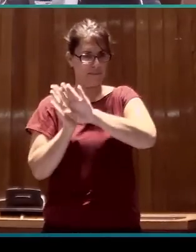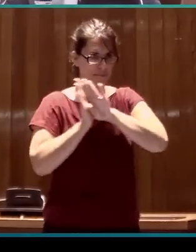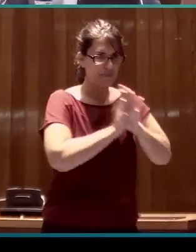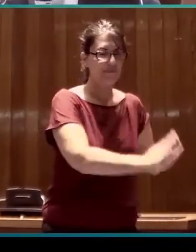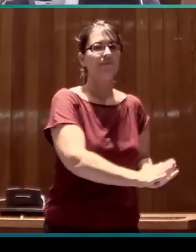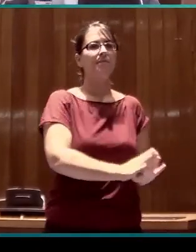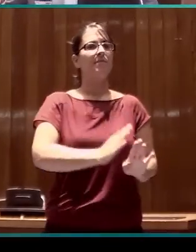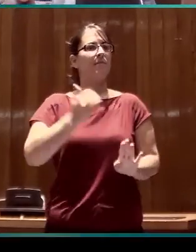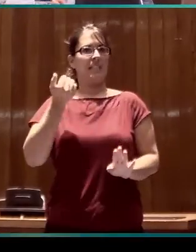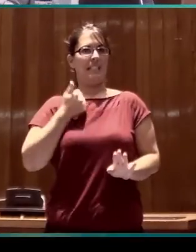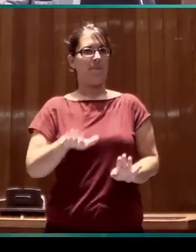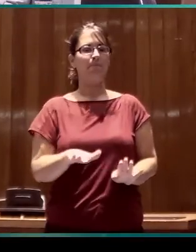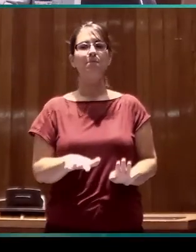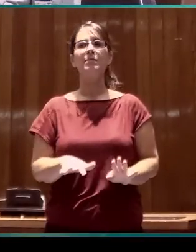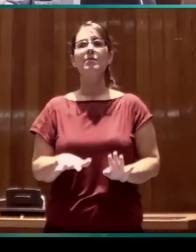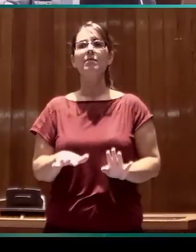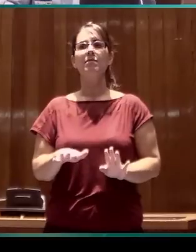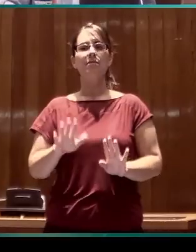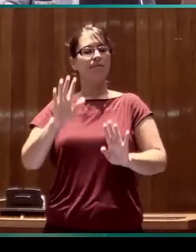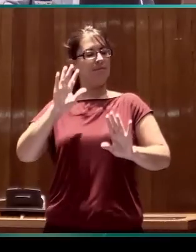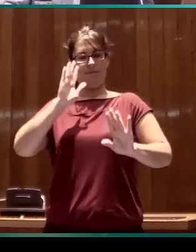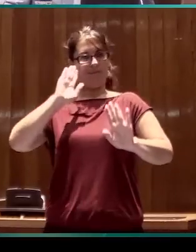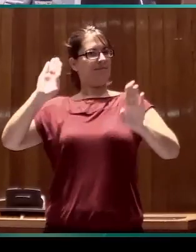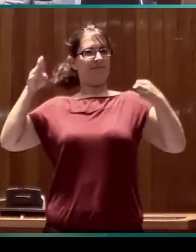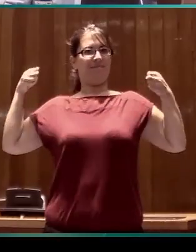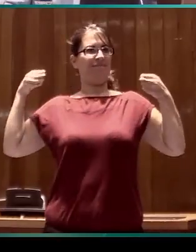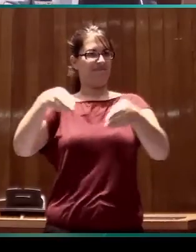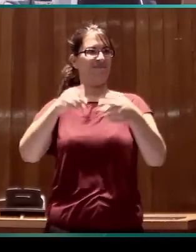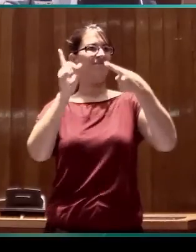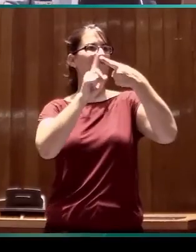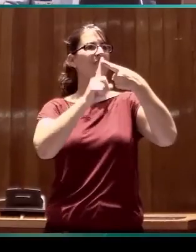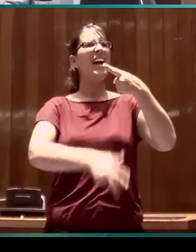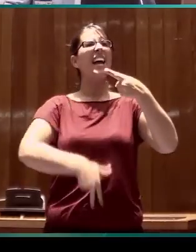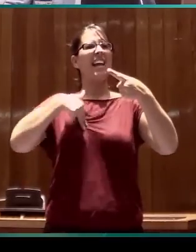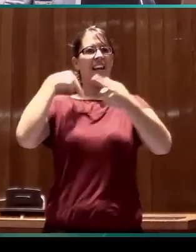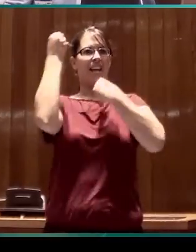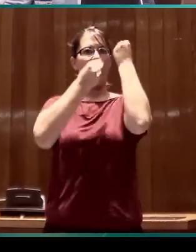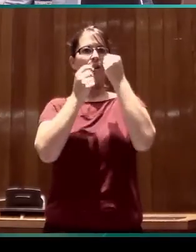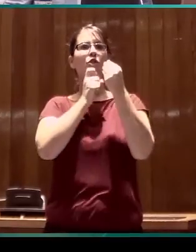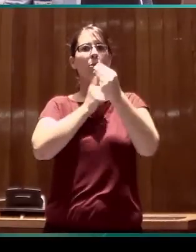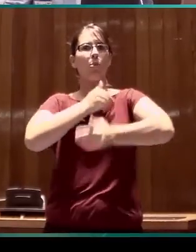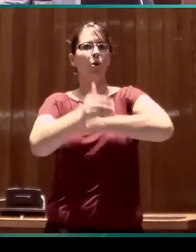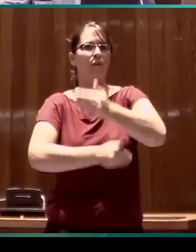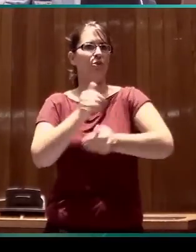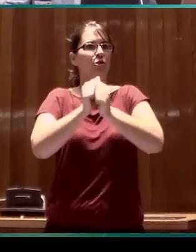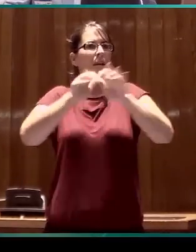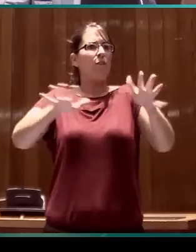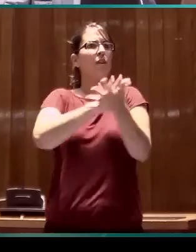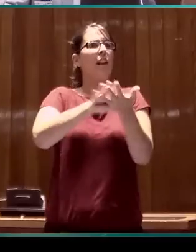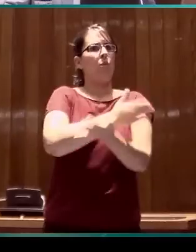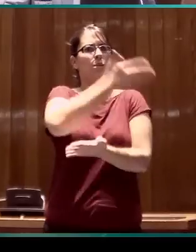entremos en las consideraciones generales sobre los procesos de normalización de lenguas de signos en general